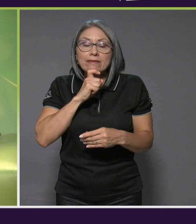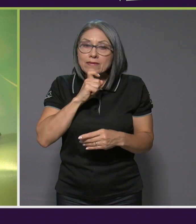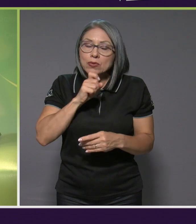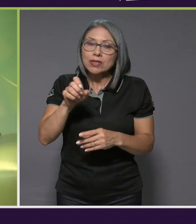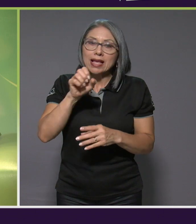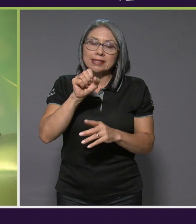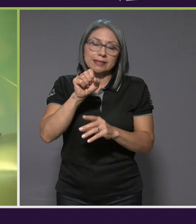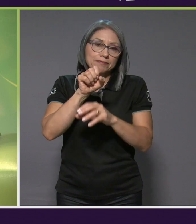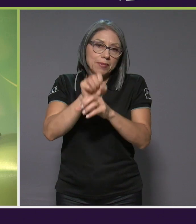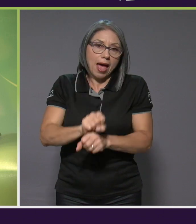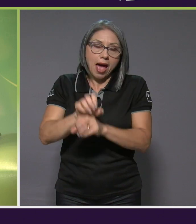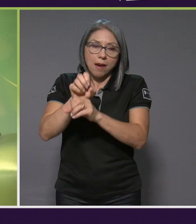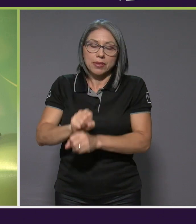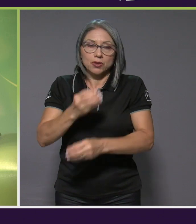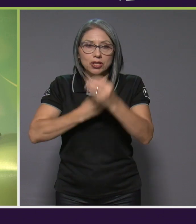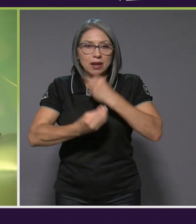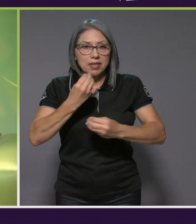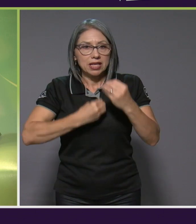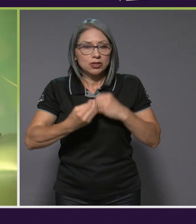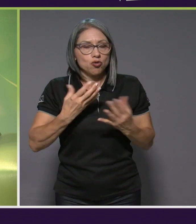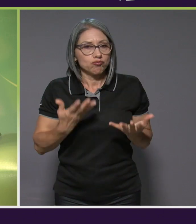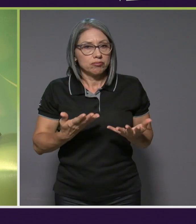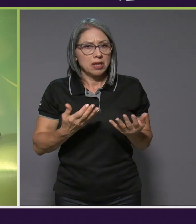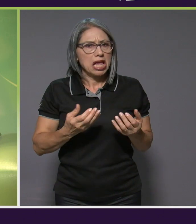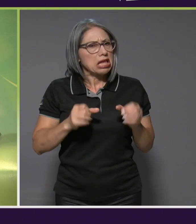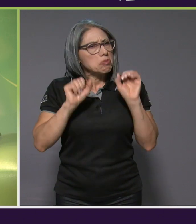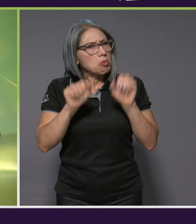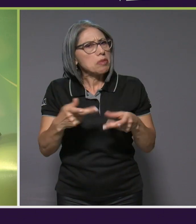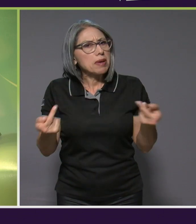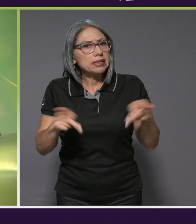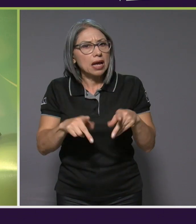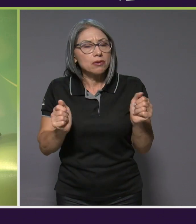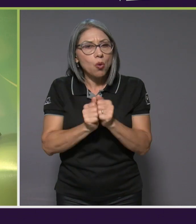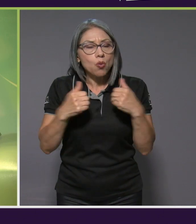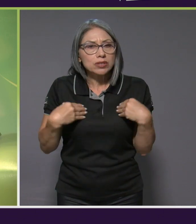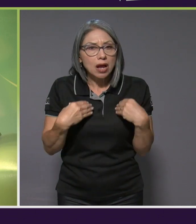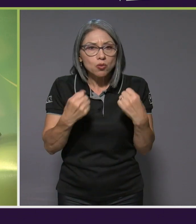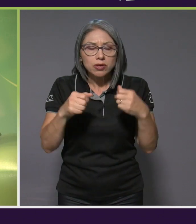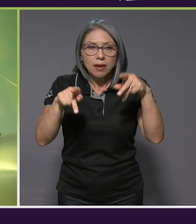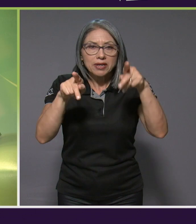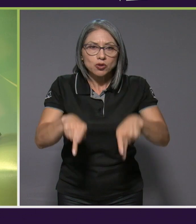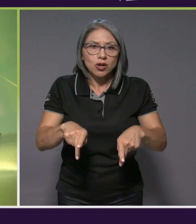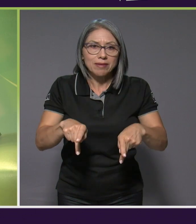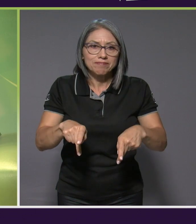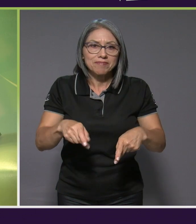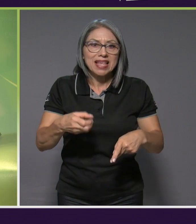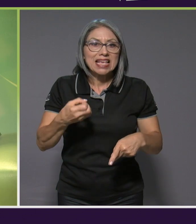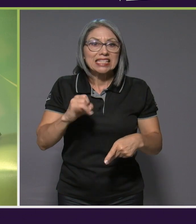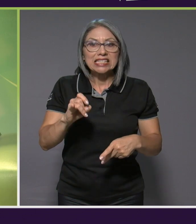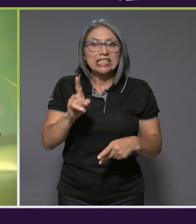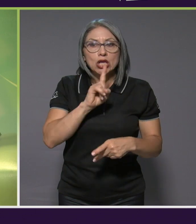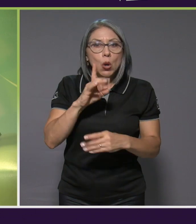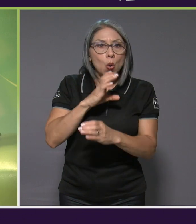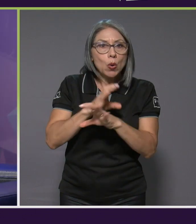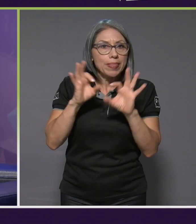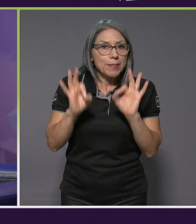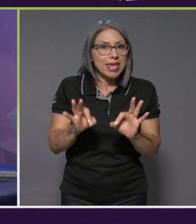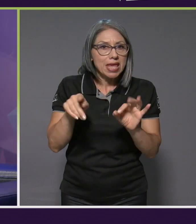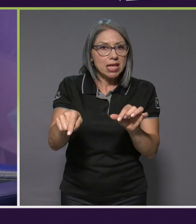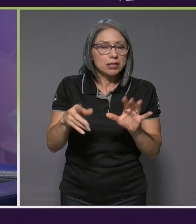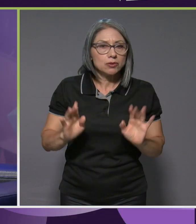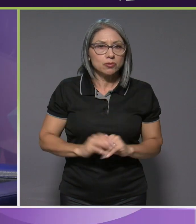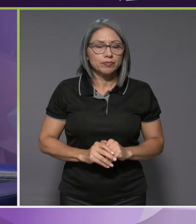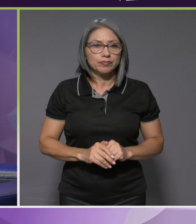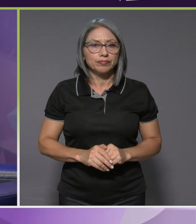podría desencadenar en la salud de la persona descuidar este área de la vida? Sí,